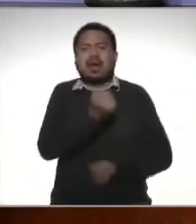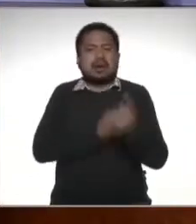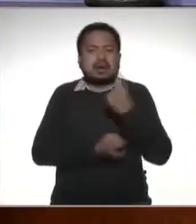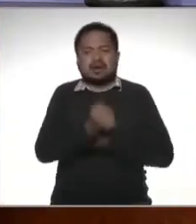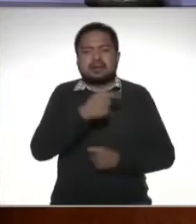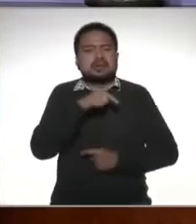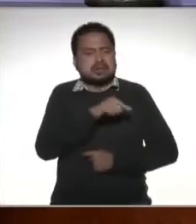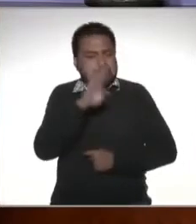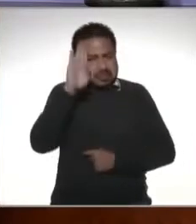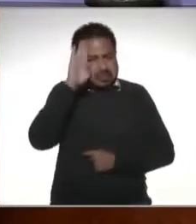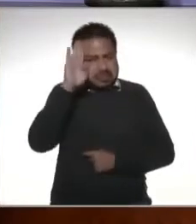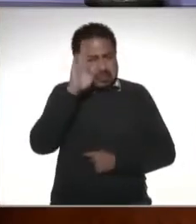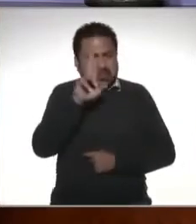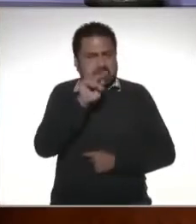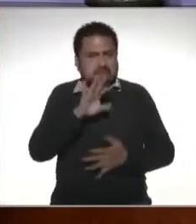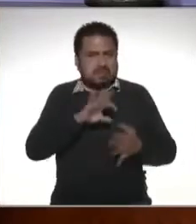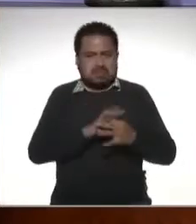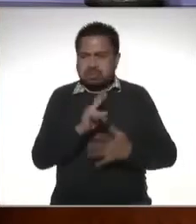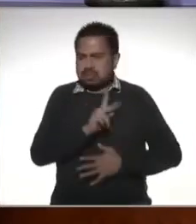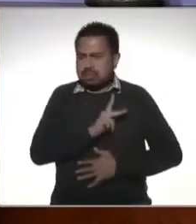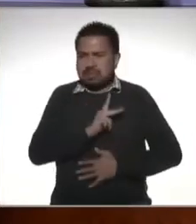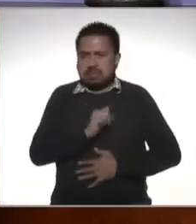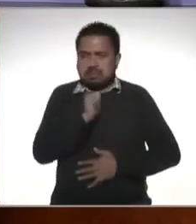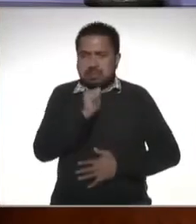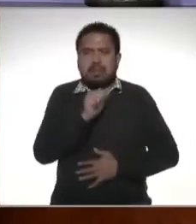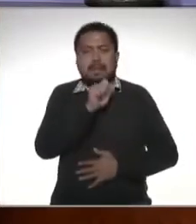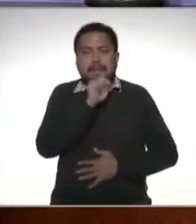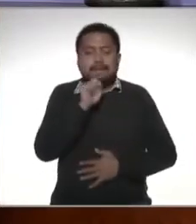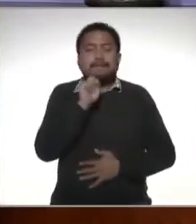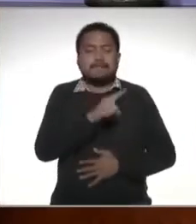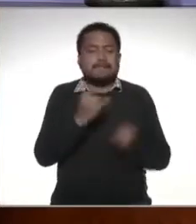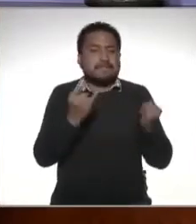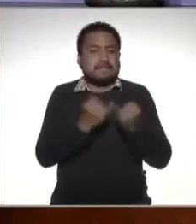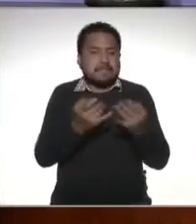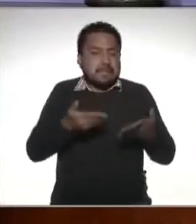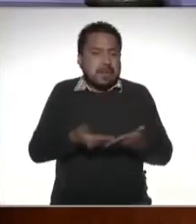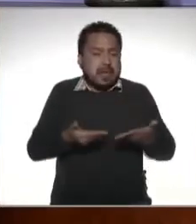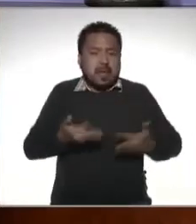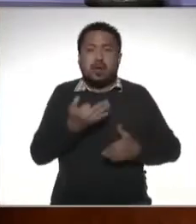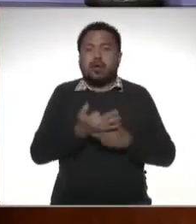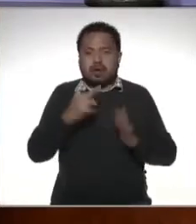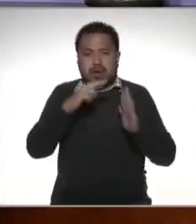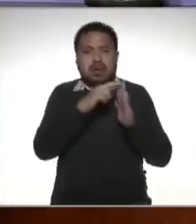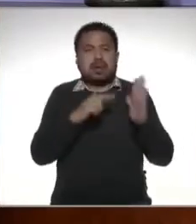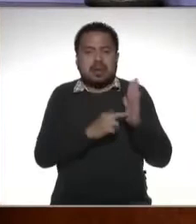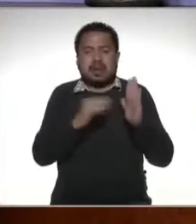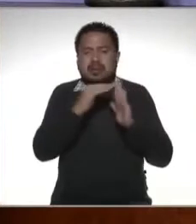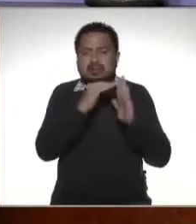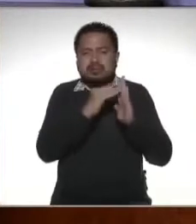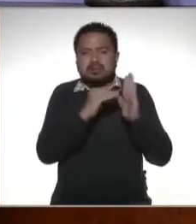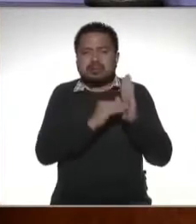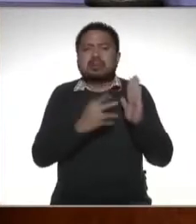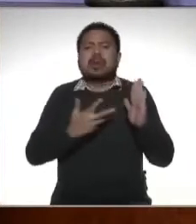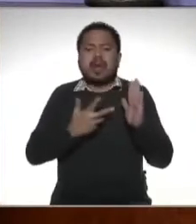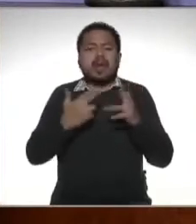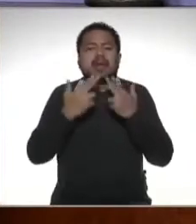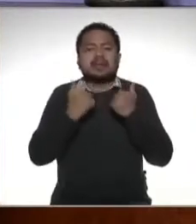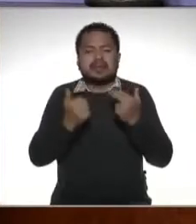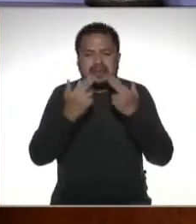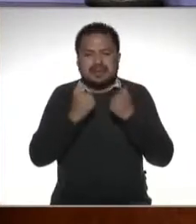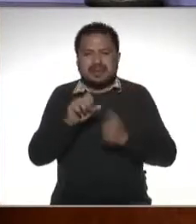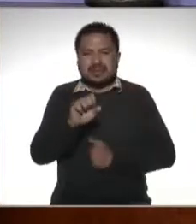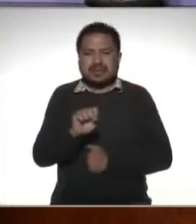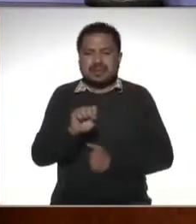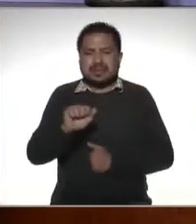que considera que no le corresponden inclusive también actualmente hay una regla que tiene el SAT en